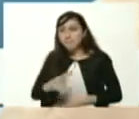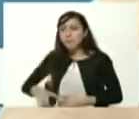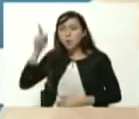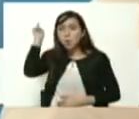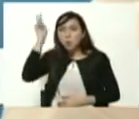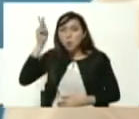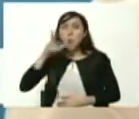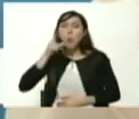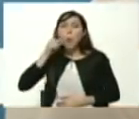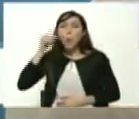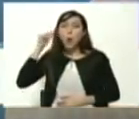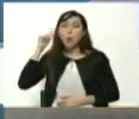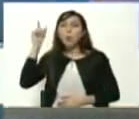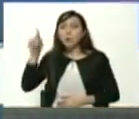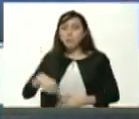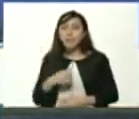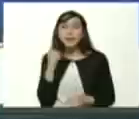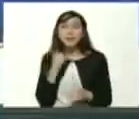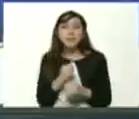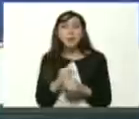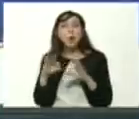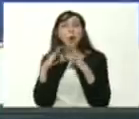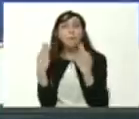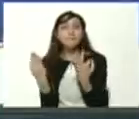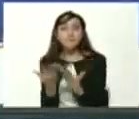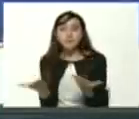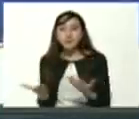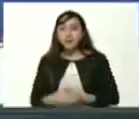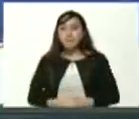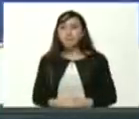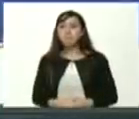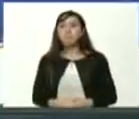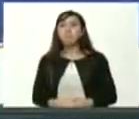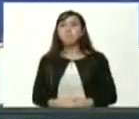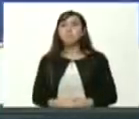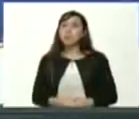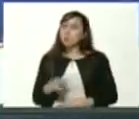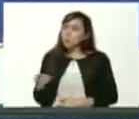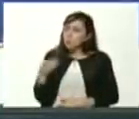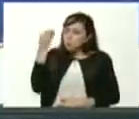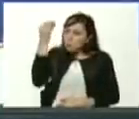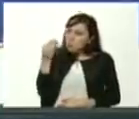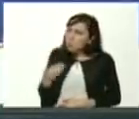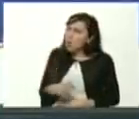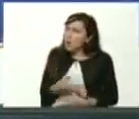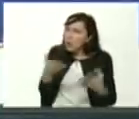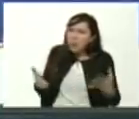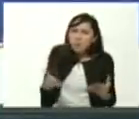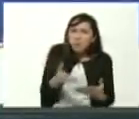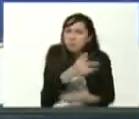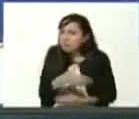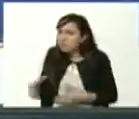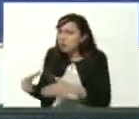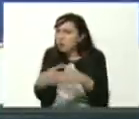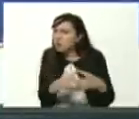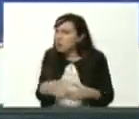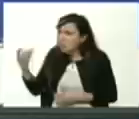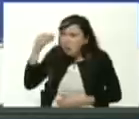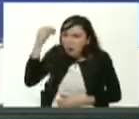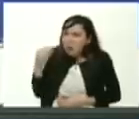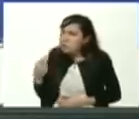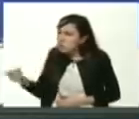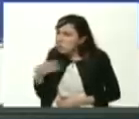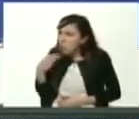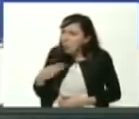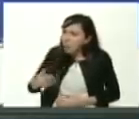profesoras trabajadores familia familia como ves tú las prioridades dame tu visión como